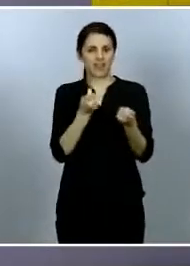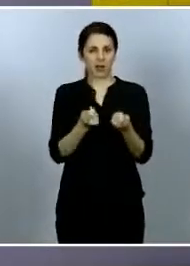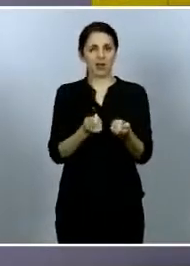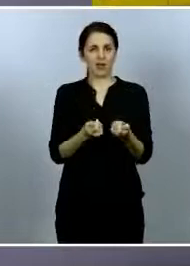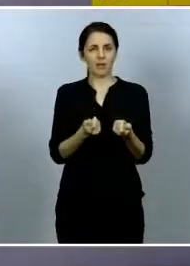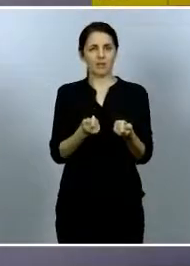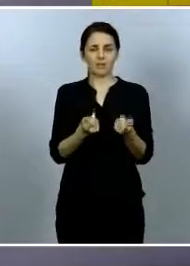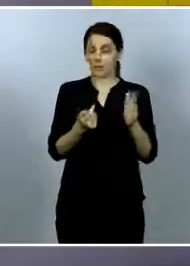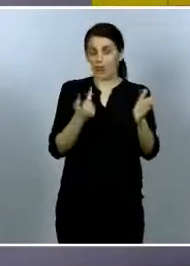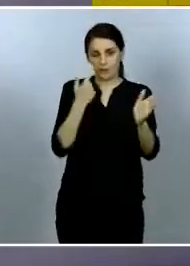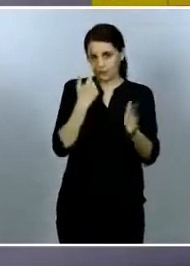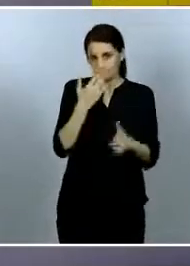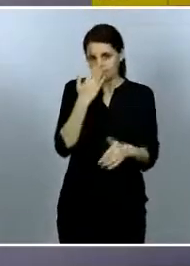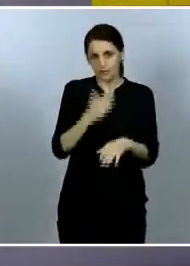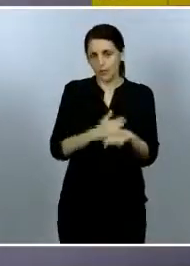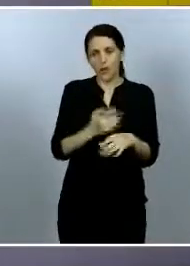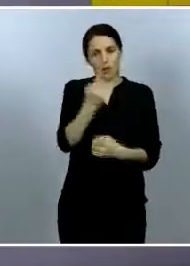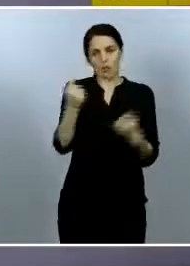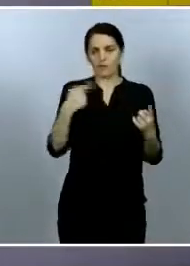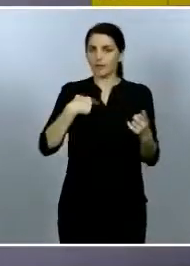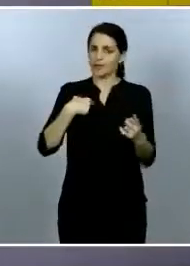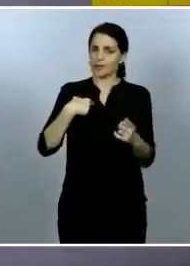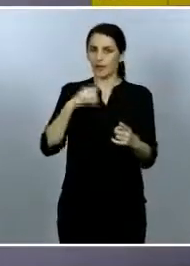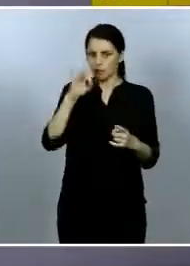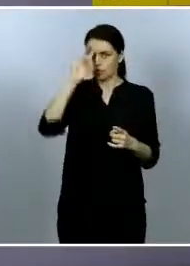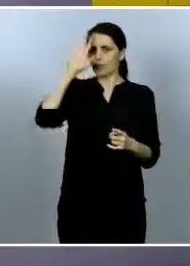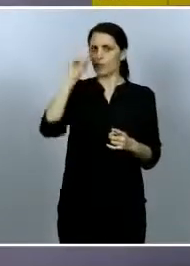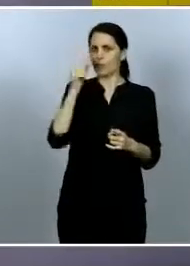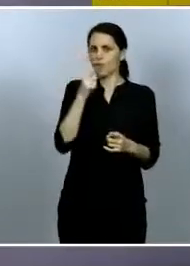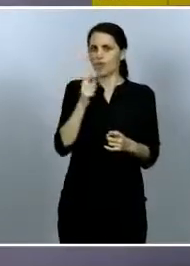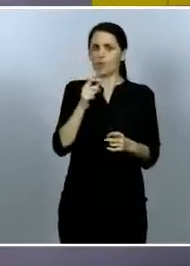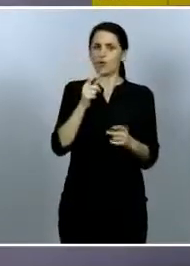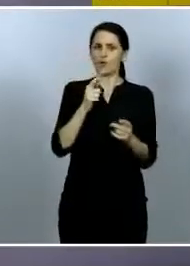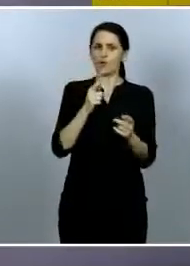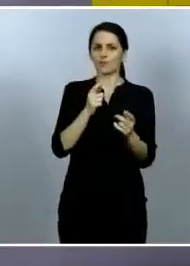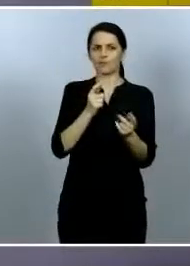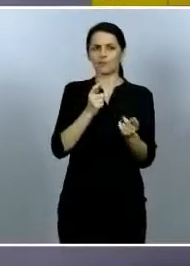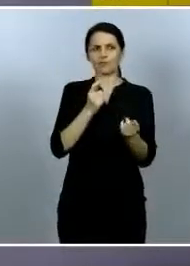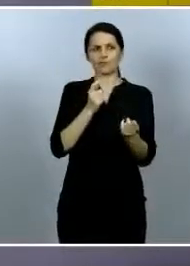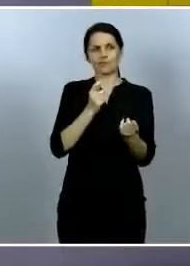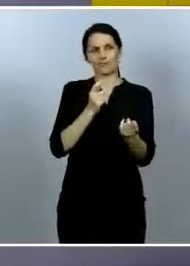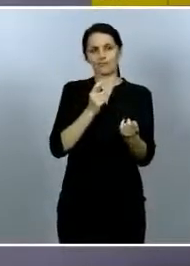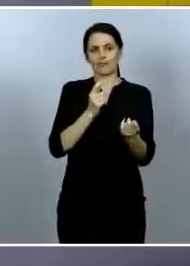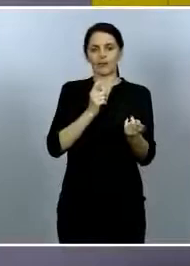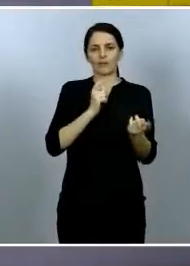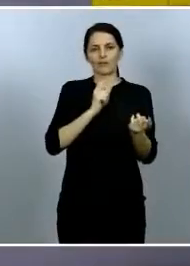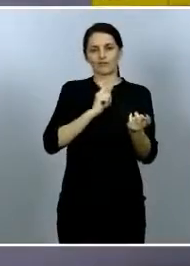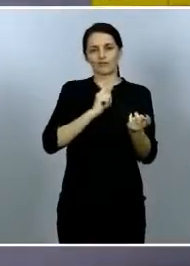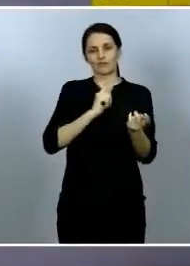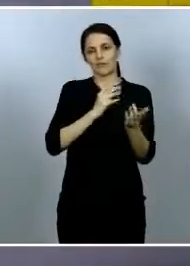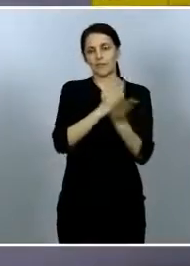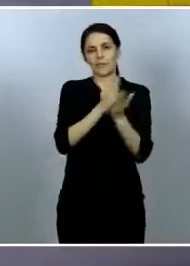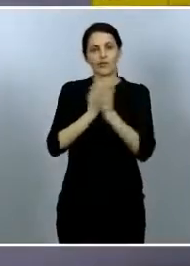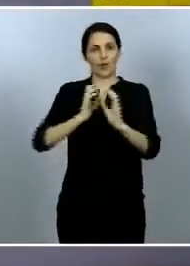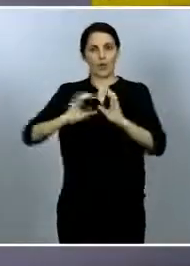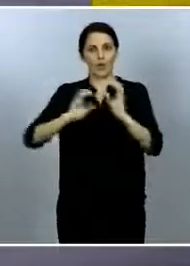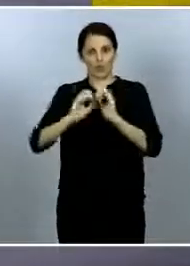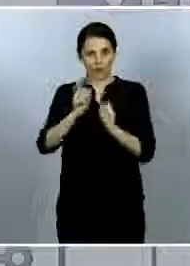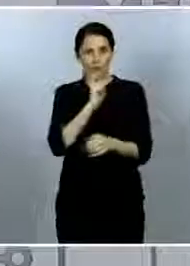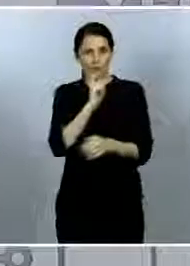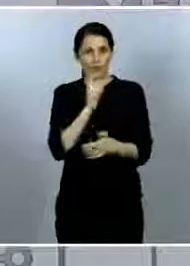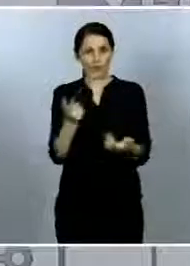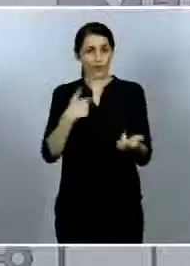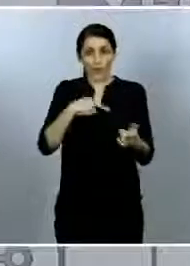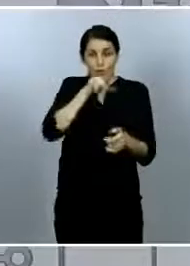opiniones que se vierten en algunos medios o en algunos yo he dicho varias veces que no tengo twitter pero la gente me lo lee aunque no lo tenga algunas de las